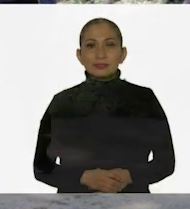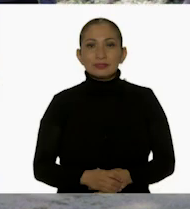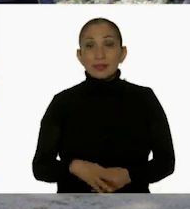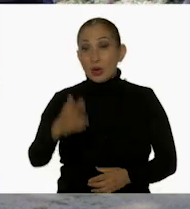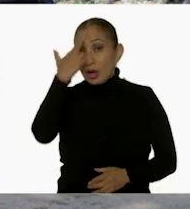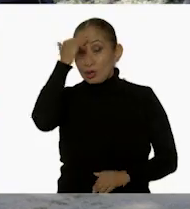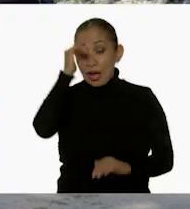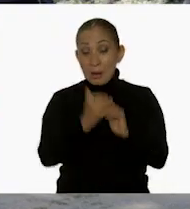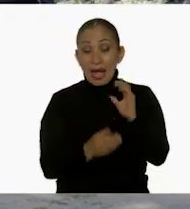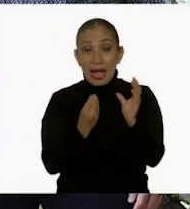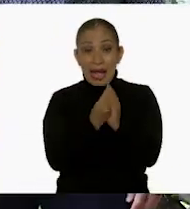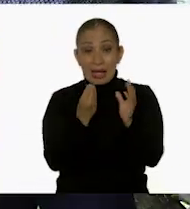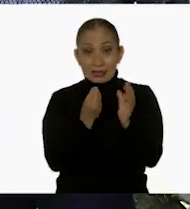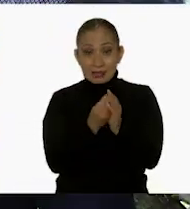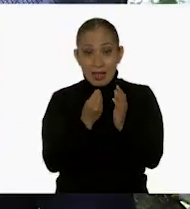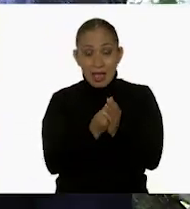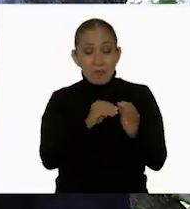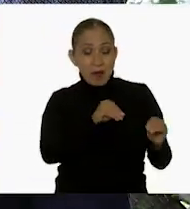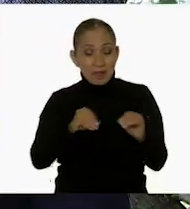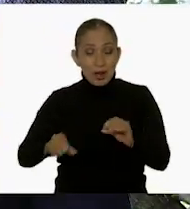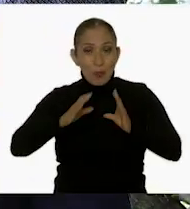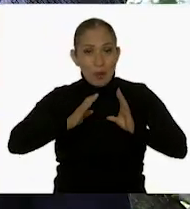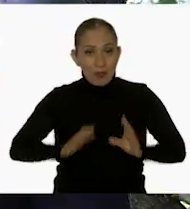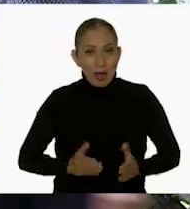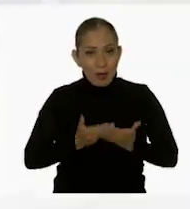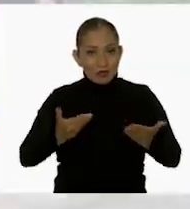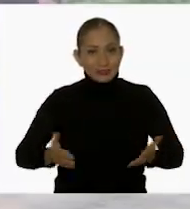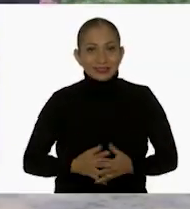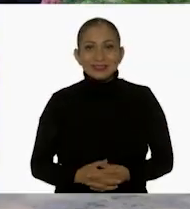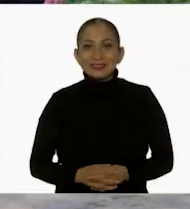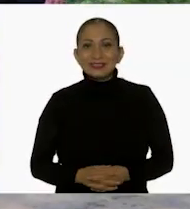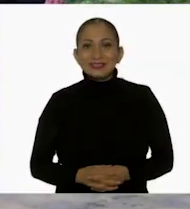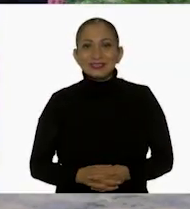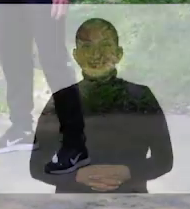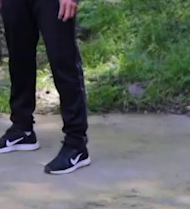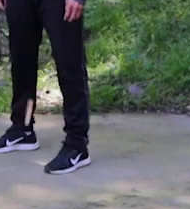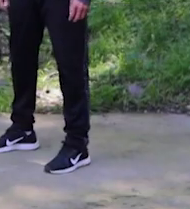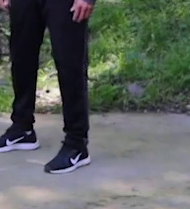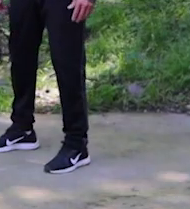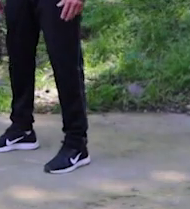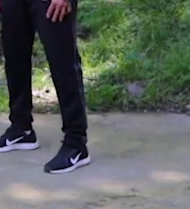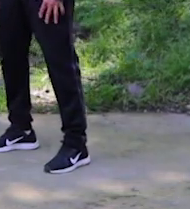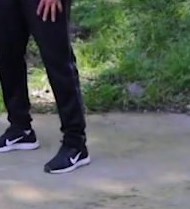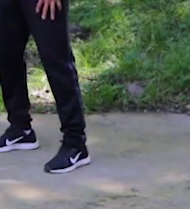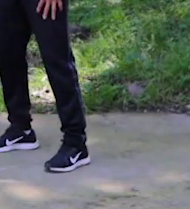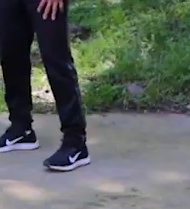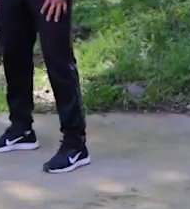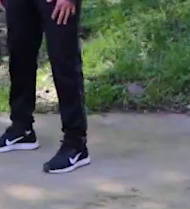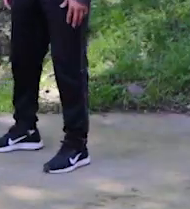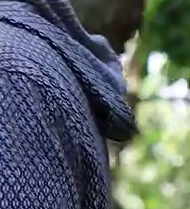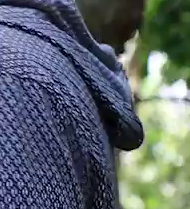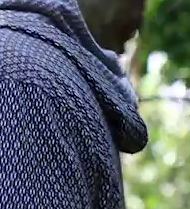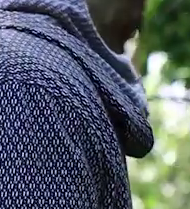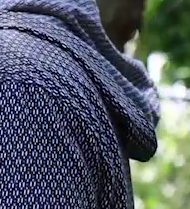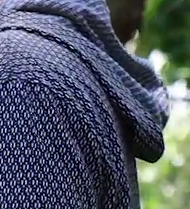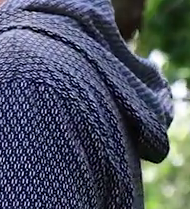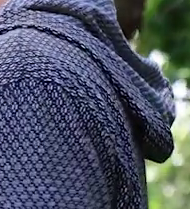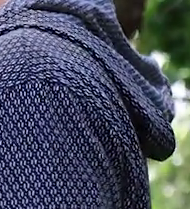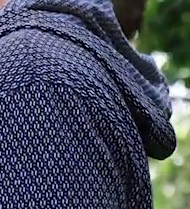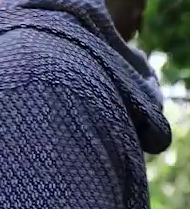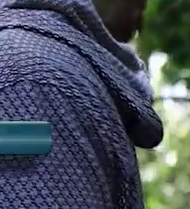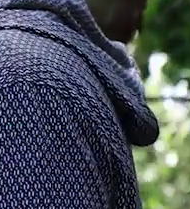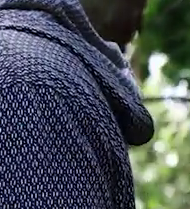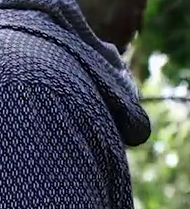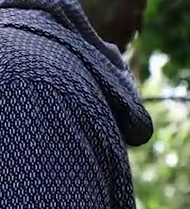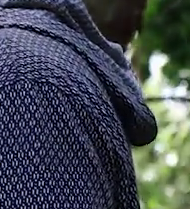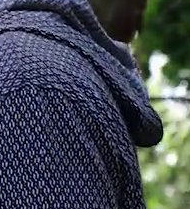Recuerda, entre clase y clase, activa tu cuerpo. Ok, vamos a trabajar pierna. Vamos a